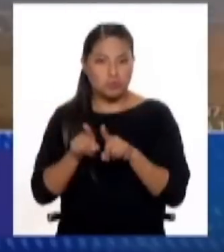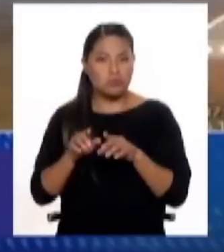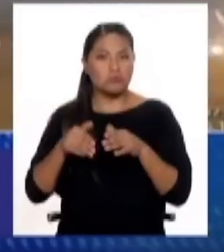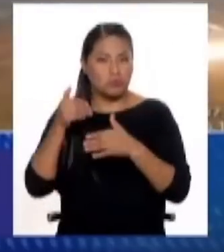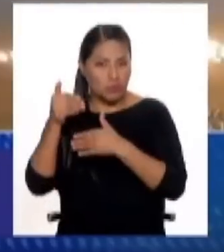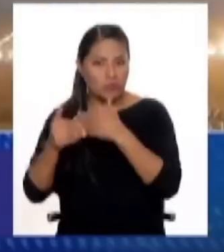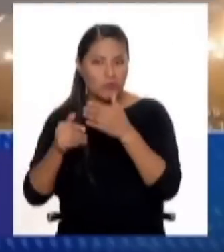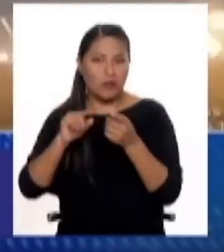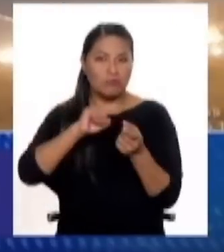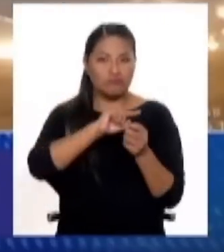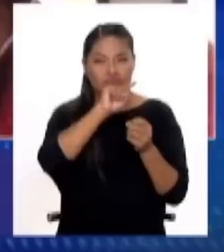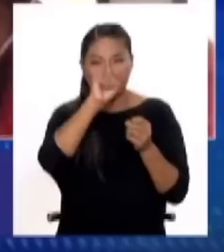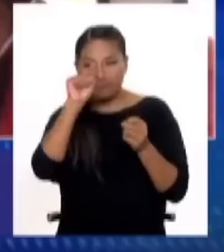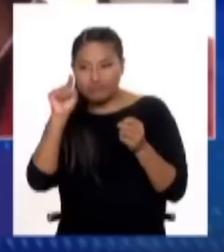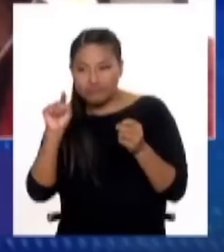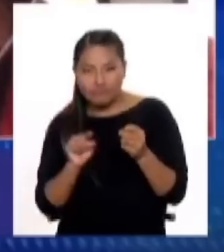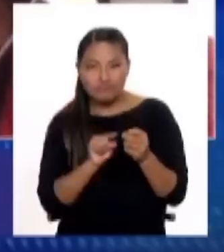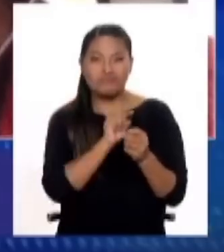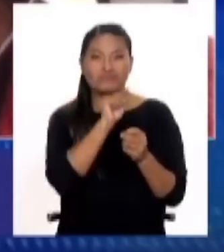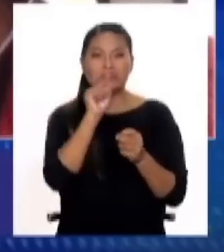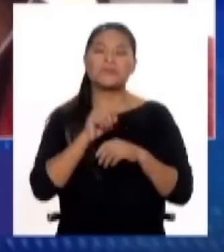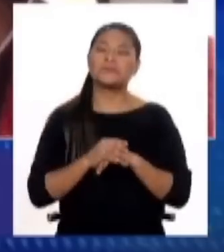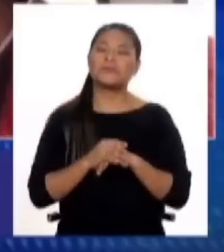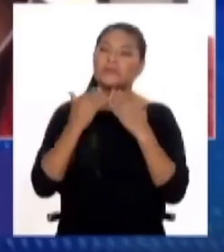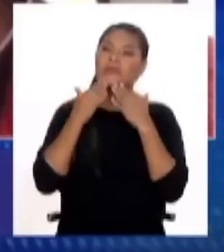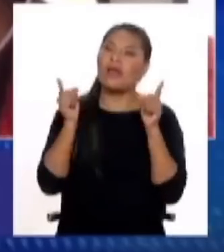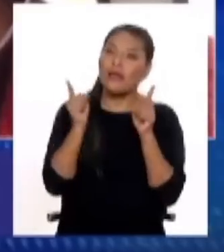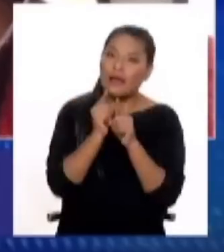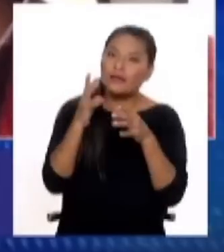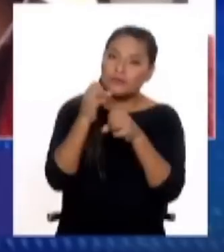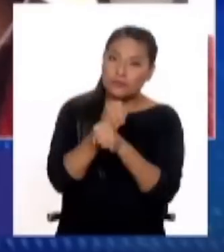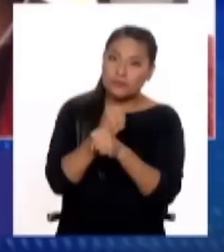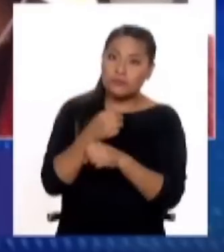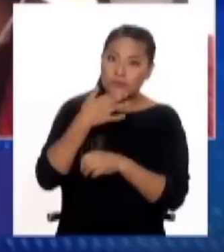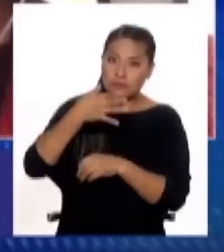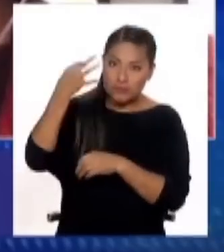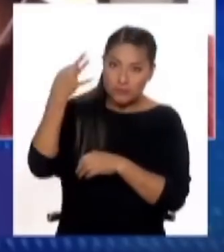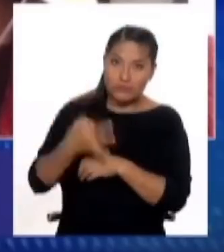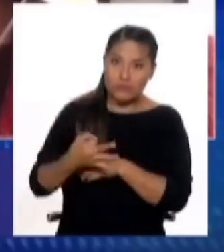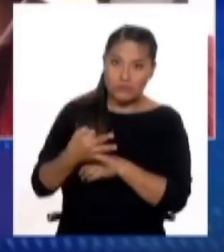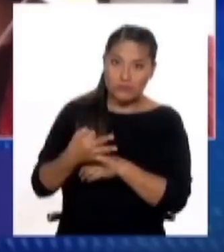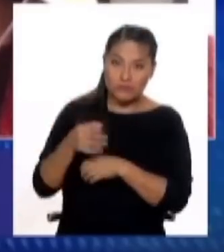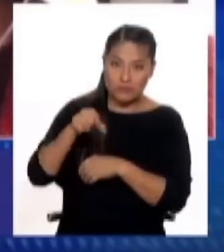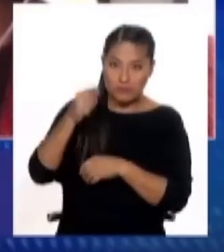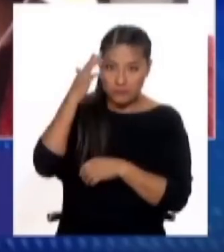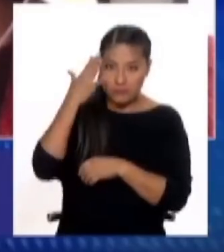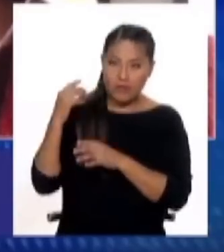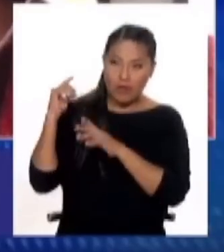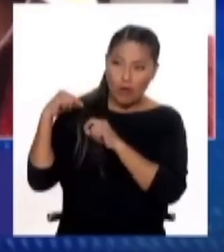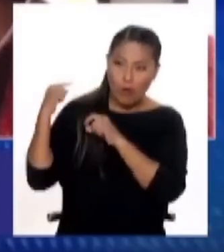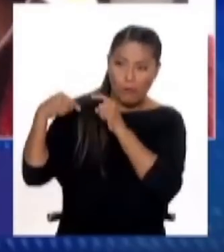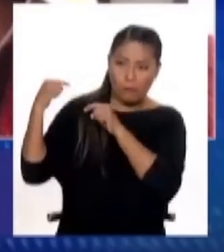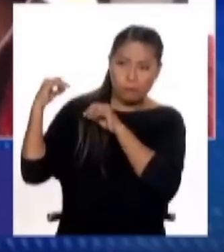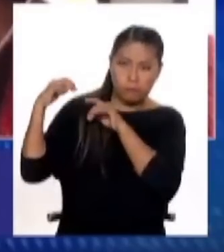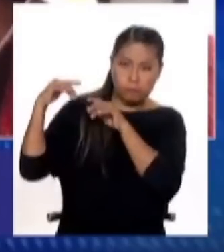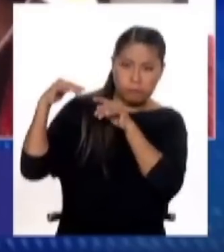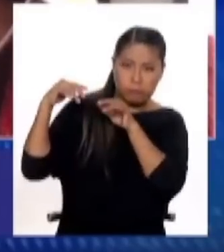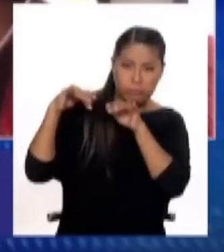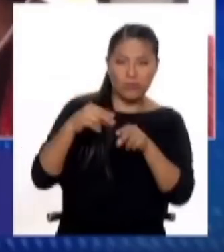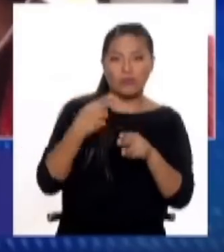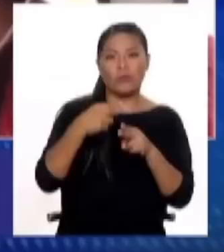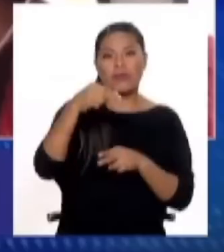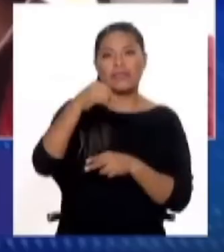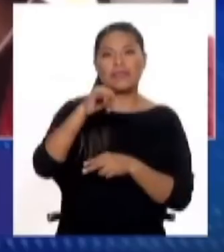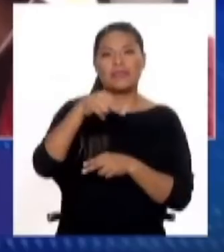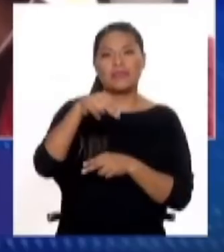esta entrevista, pero quería contigo saber. Entonces, ¿está confirmado, dirías tú, que el niño costero global es una